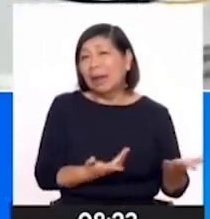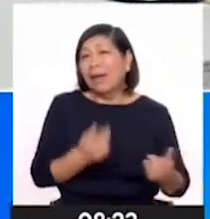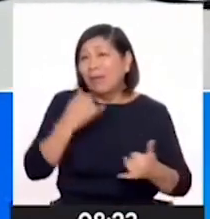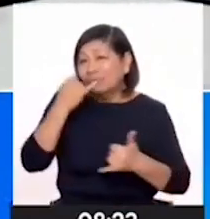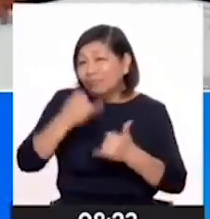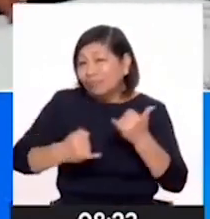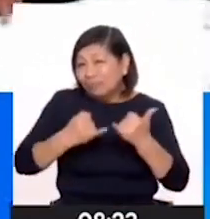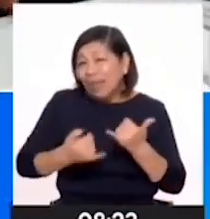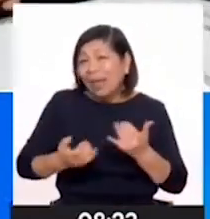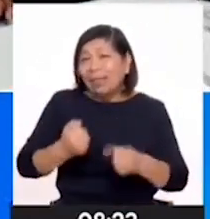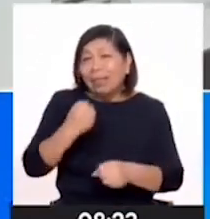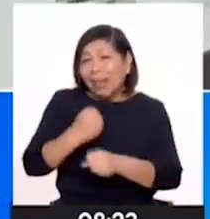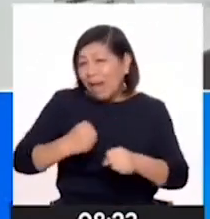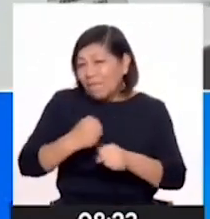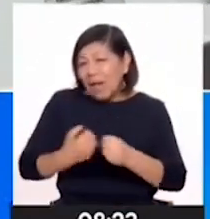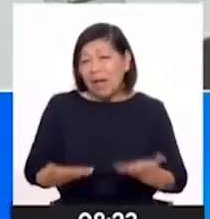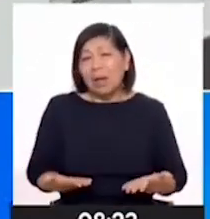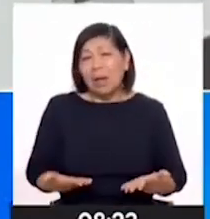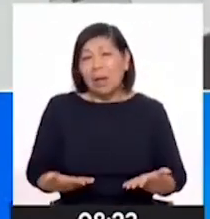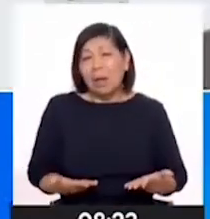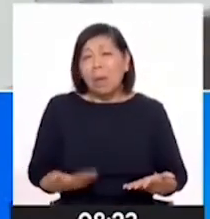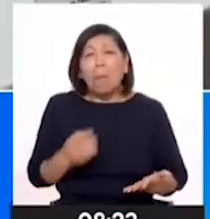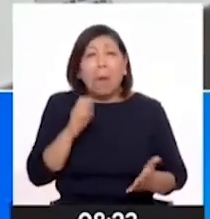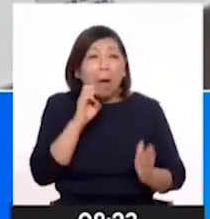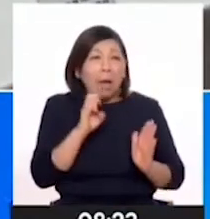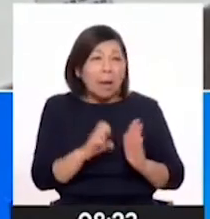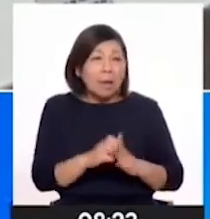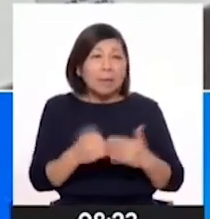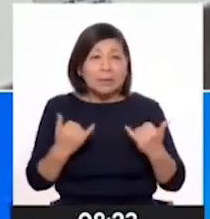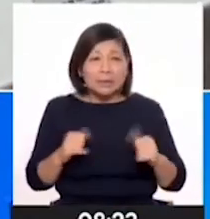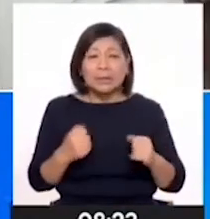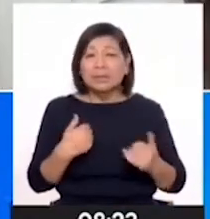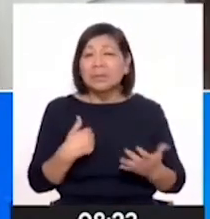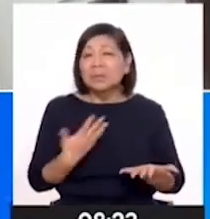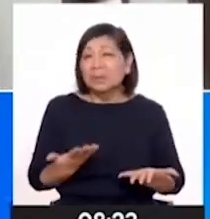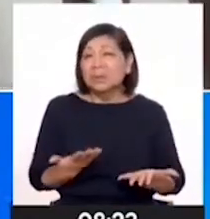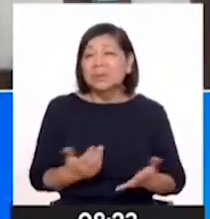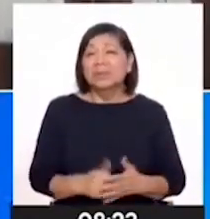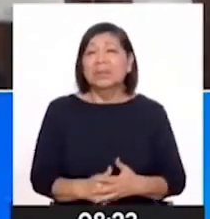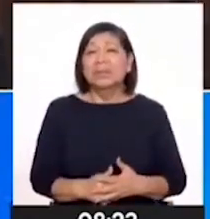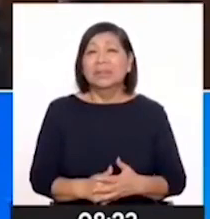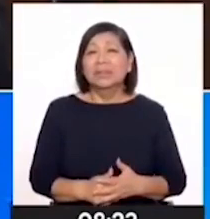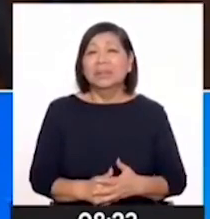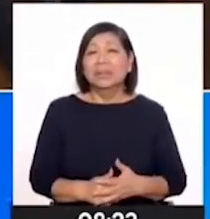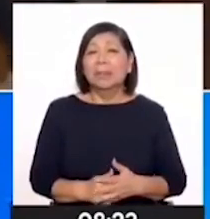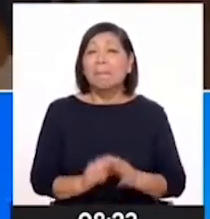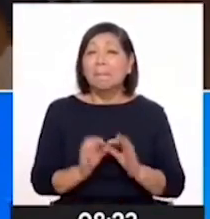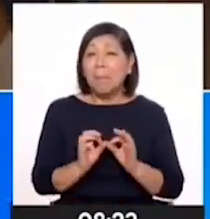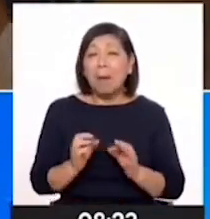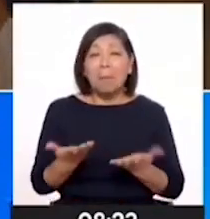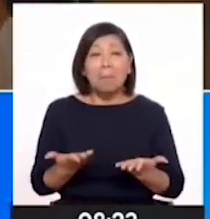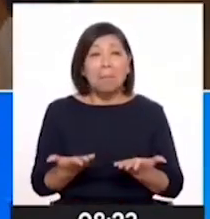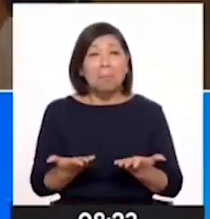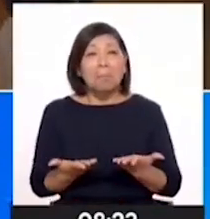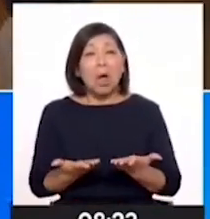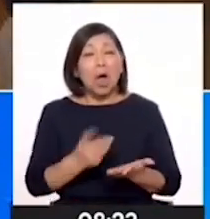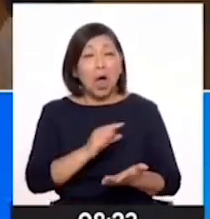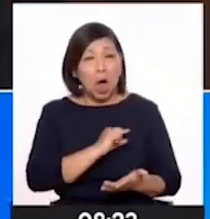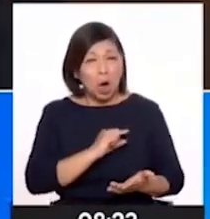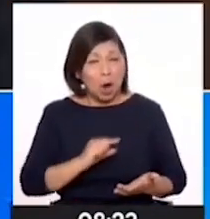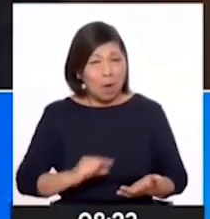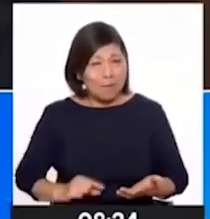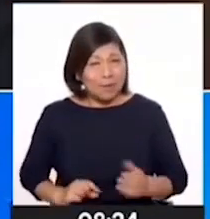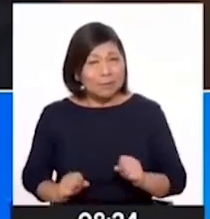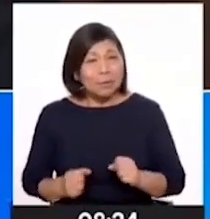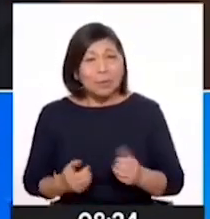ser activados. En mi región, por ejemplo, sí, tengo que agradecer la decisión política también del gobierno de